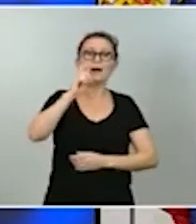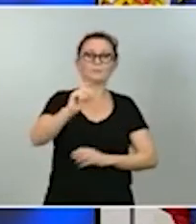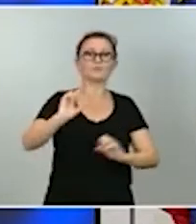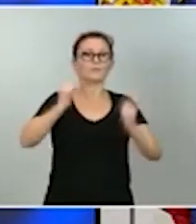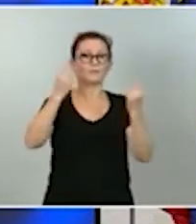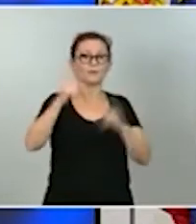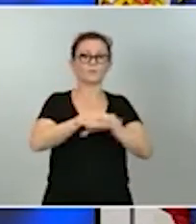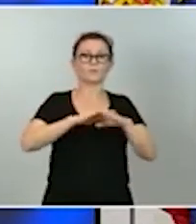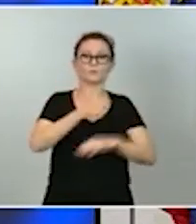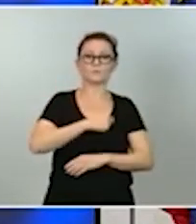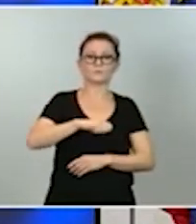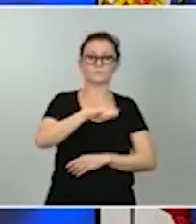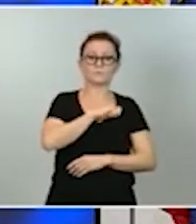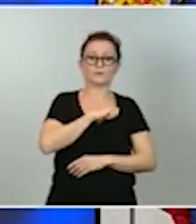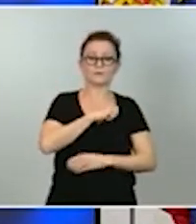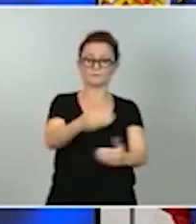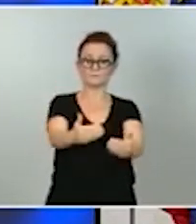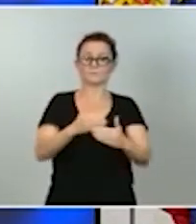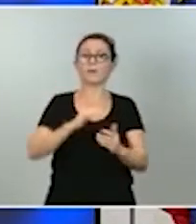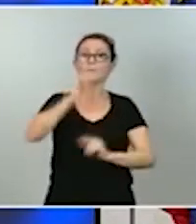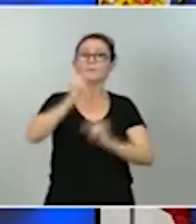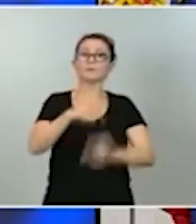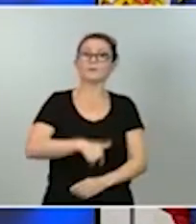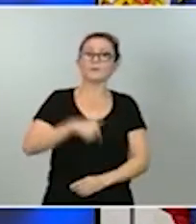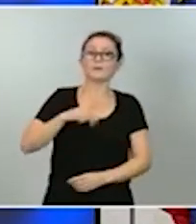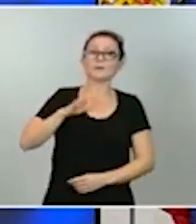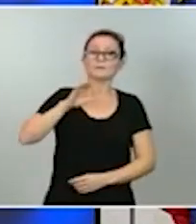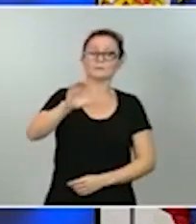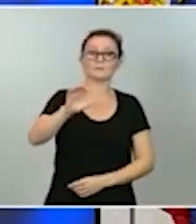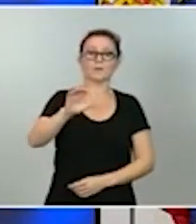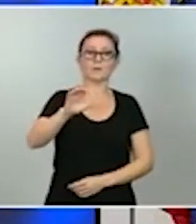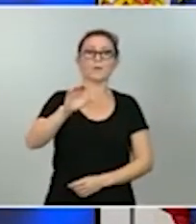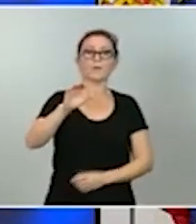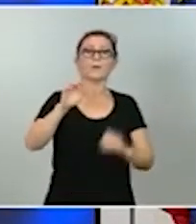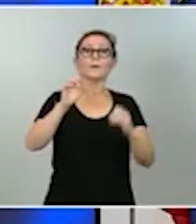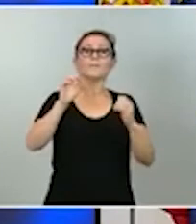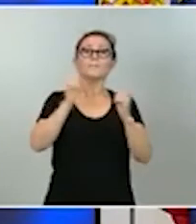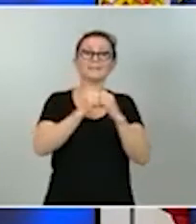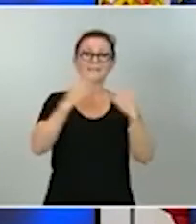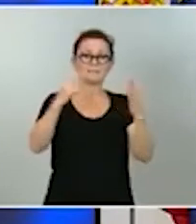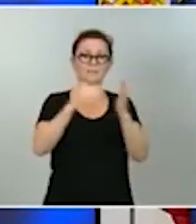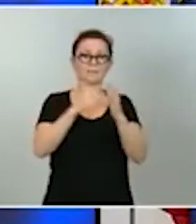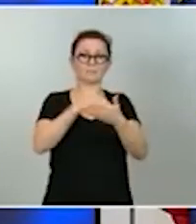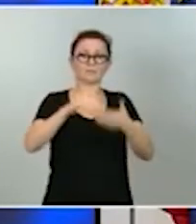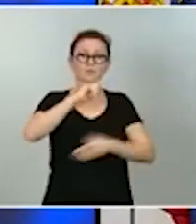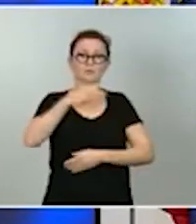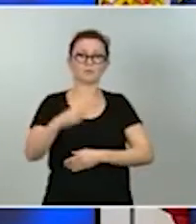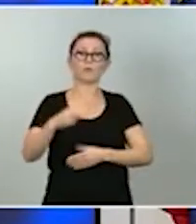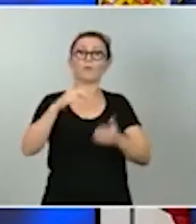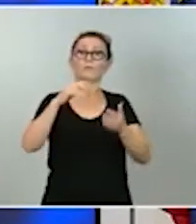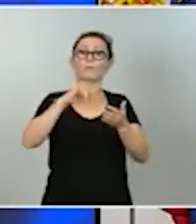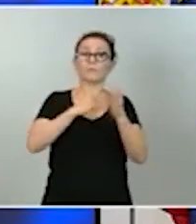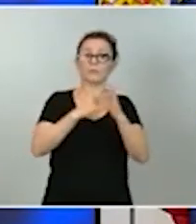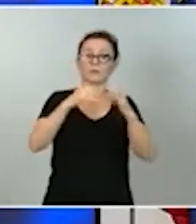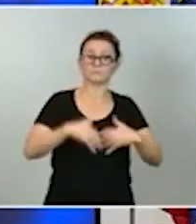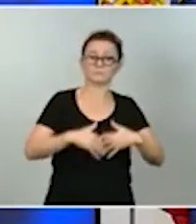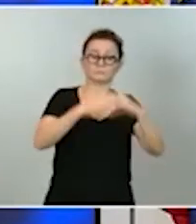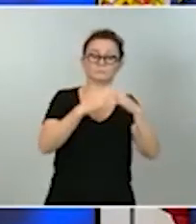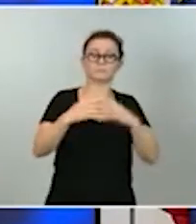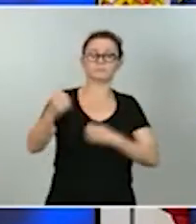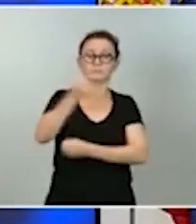España adelantará a los próximos presupuestos generales del Estado 27.000 millones de euros del Plan de Recuperación, Transformación y Resiliencia.